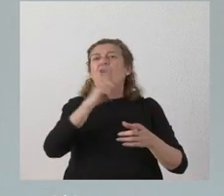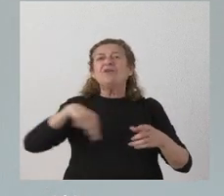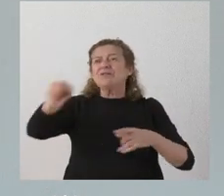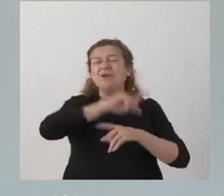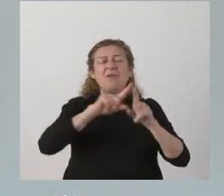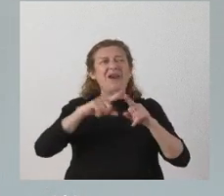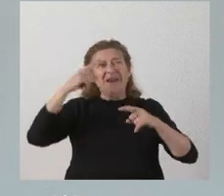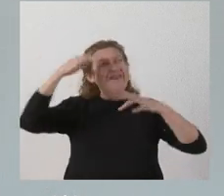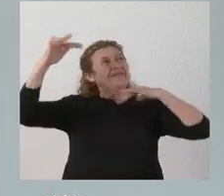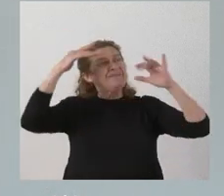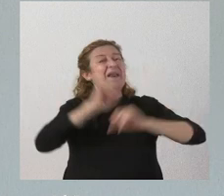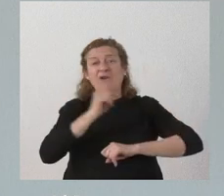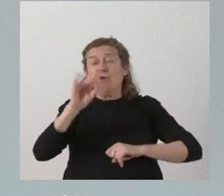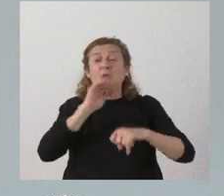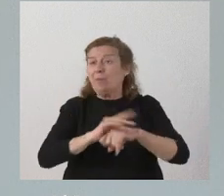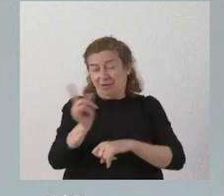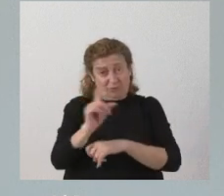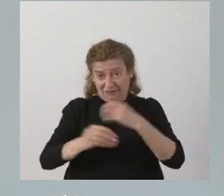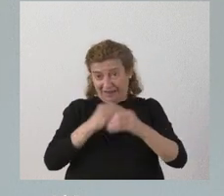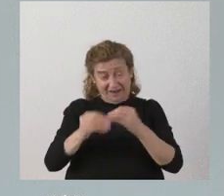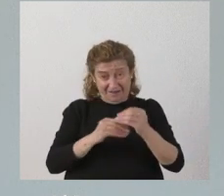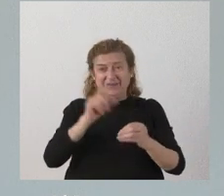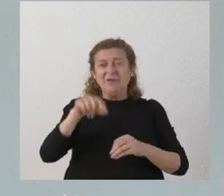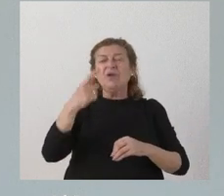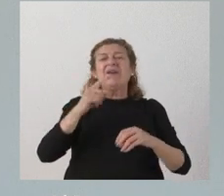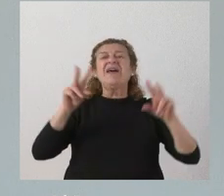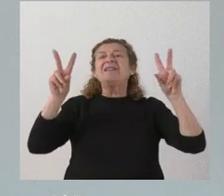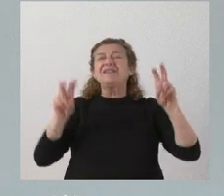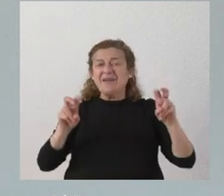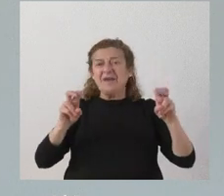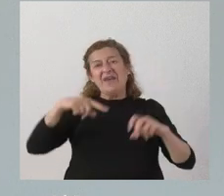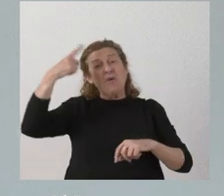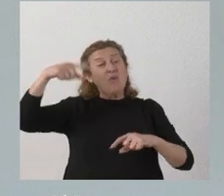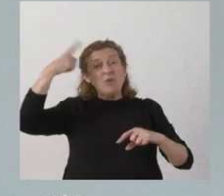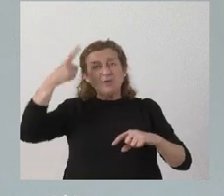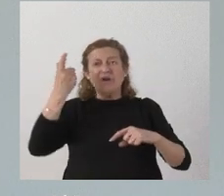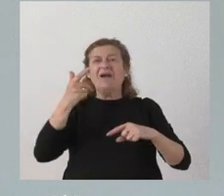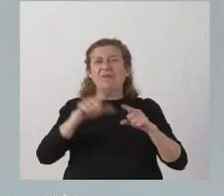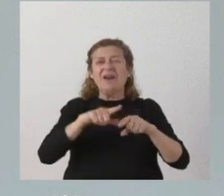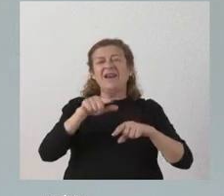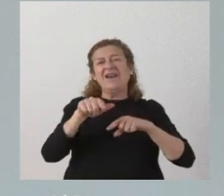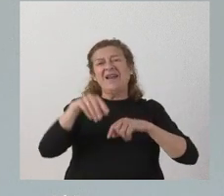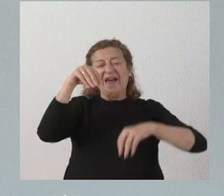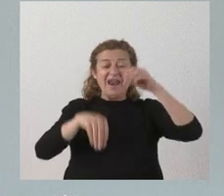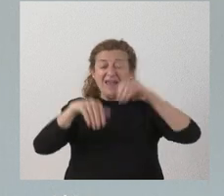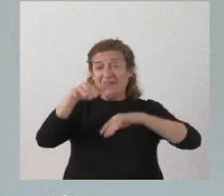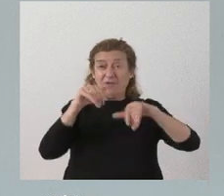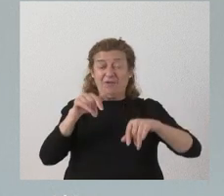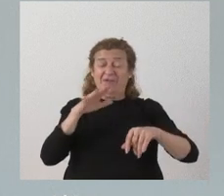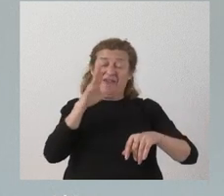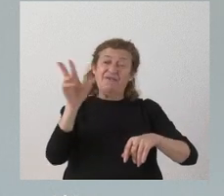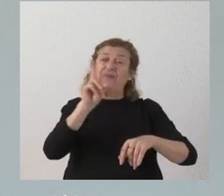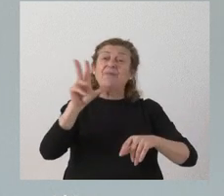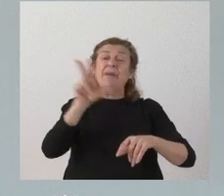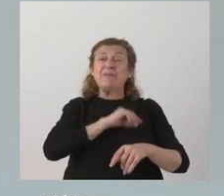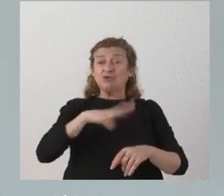si no se van a poder cumplir y luego me preguntaba una cuestión en materia cultural de la elección de la ciudad de Valladolid como sede para los